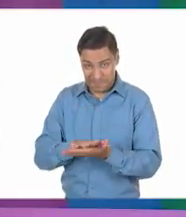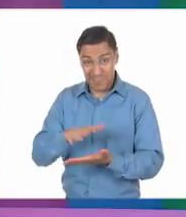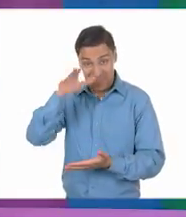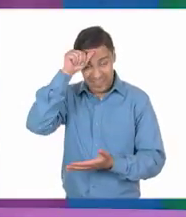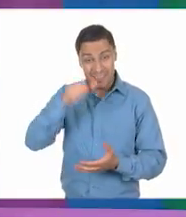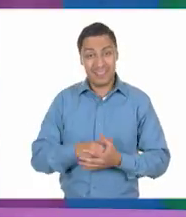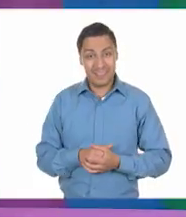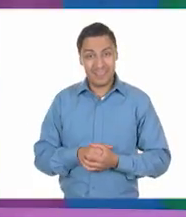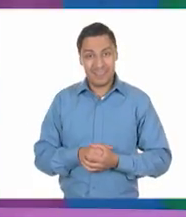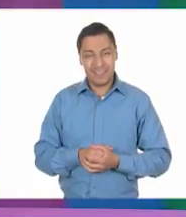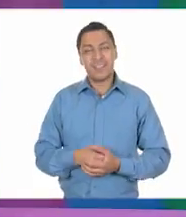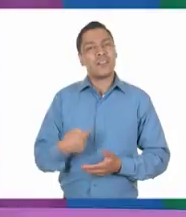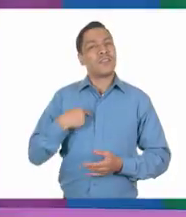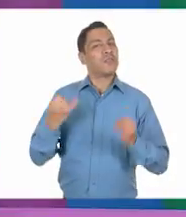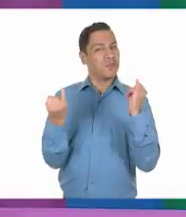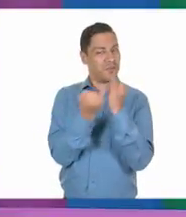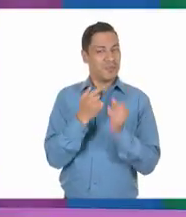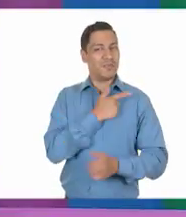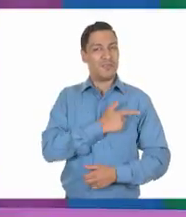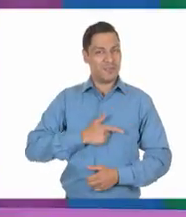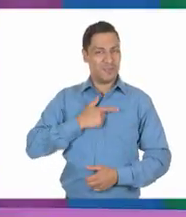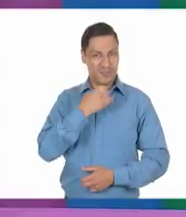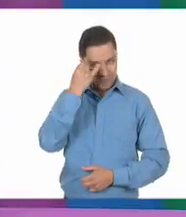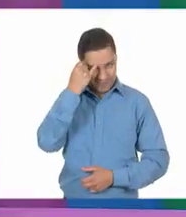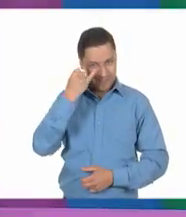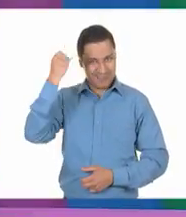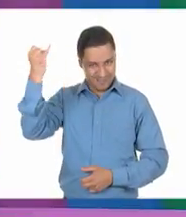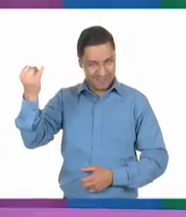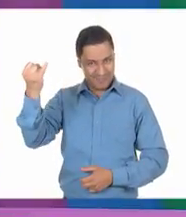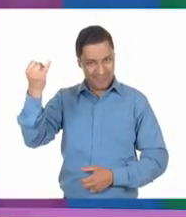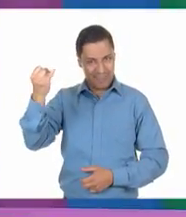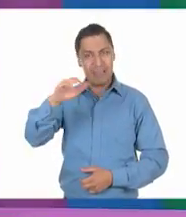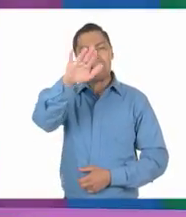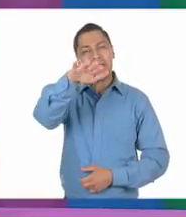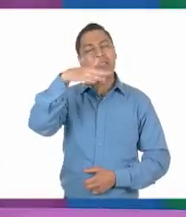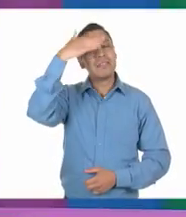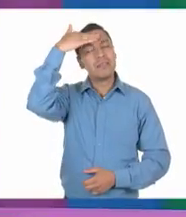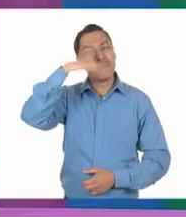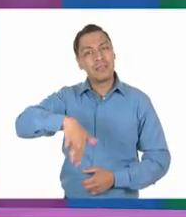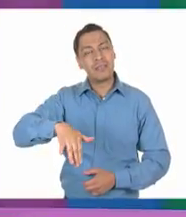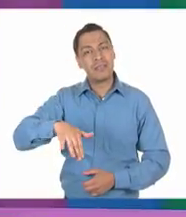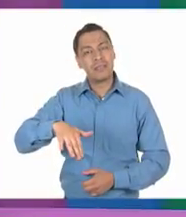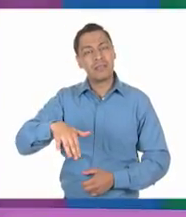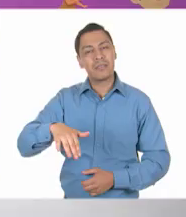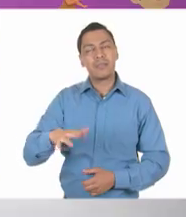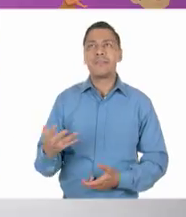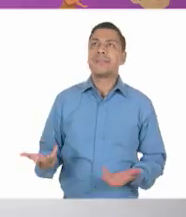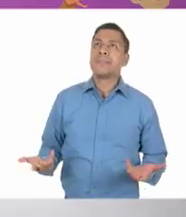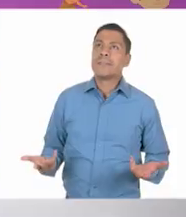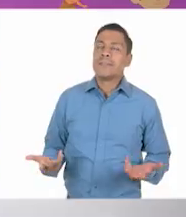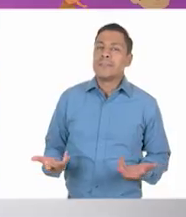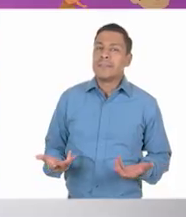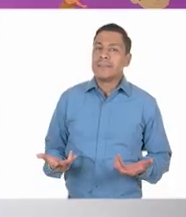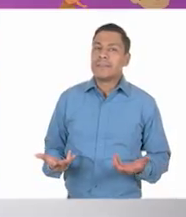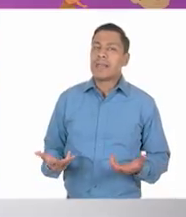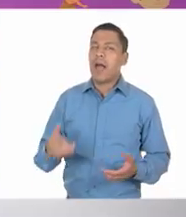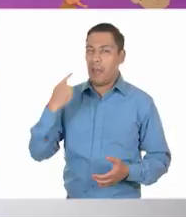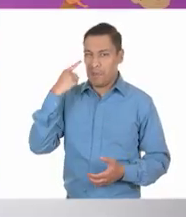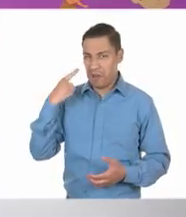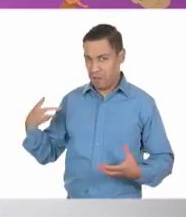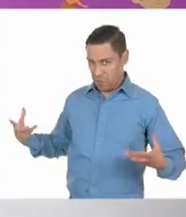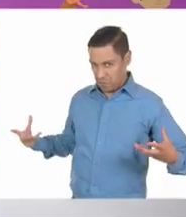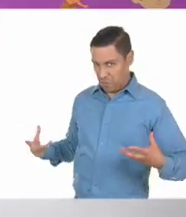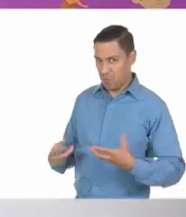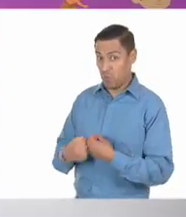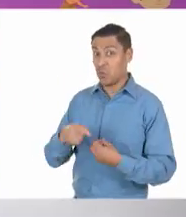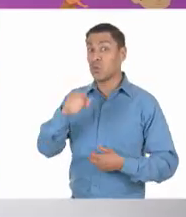A mí también, bueno, me agrada muchísimo la idea y quizás, pues, ¿saben qué? Creo que estaría buenísimo que nuestros